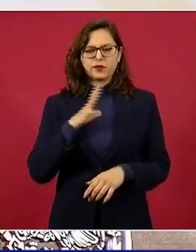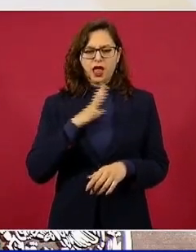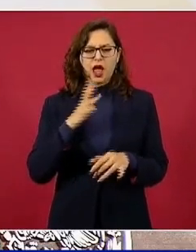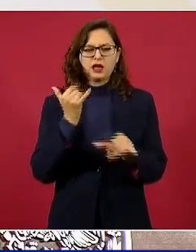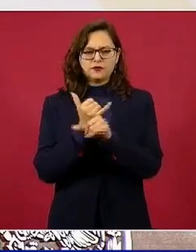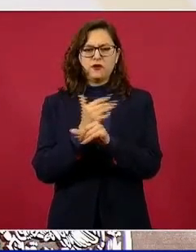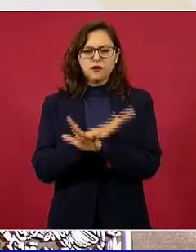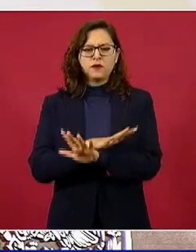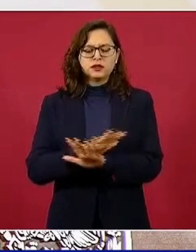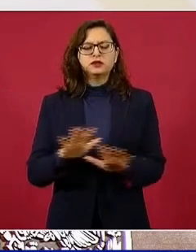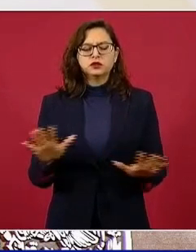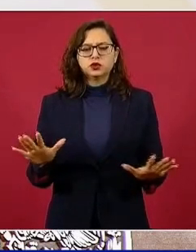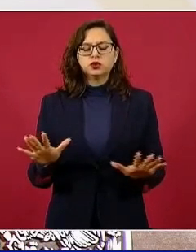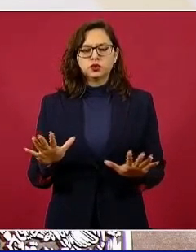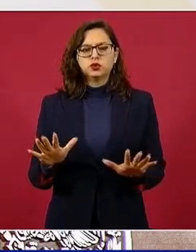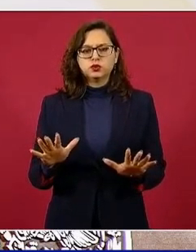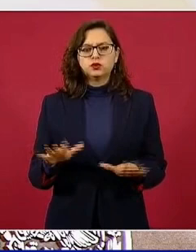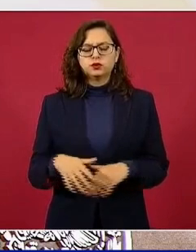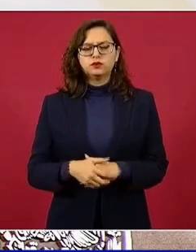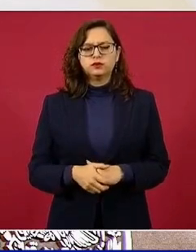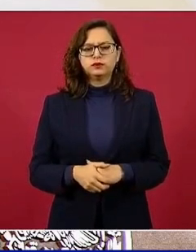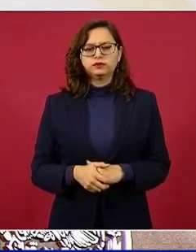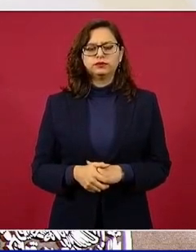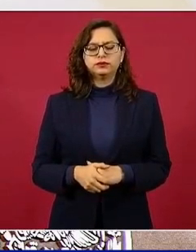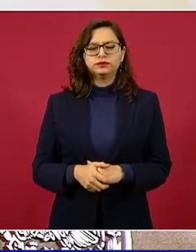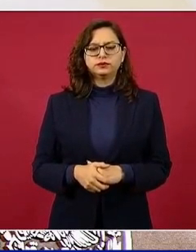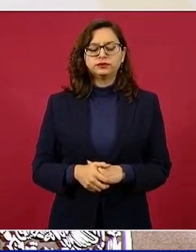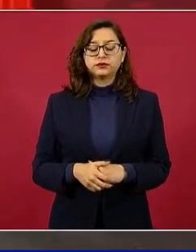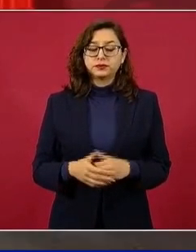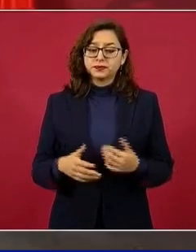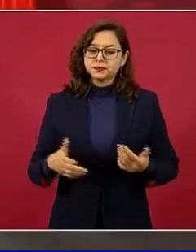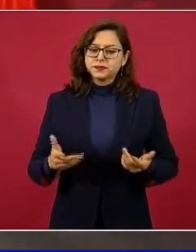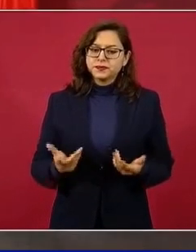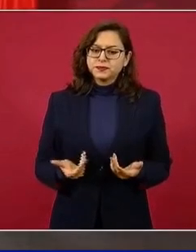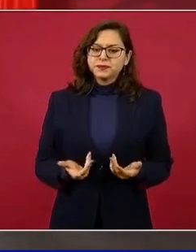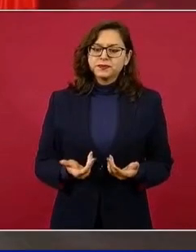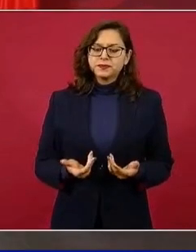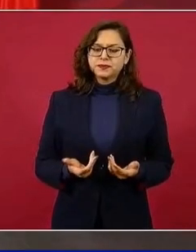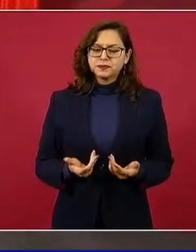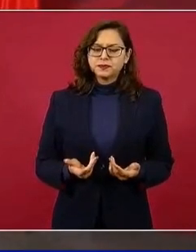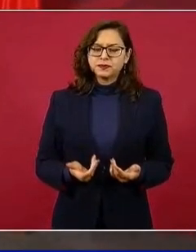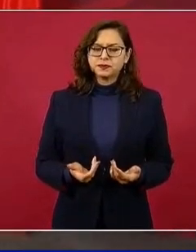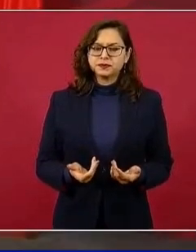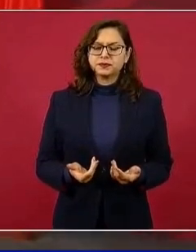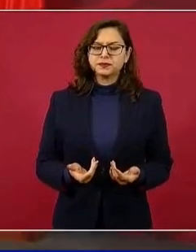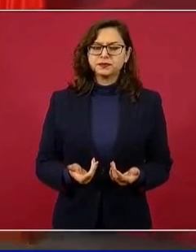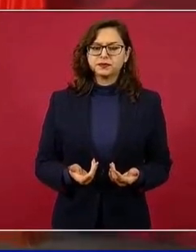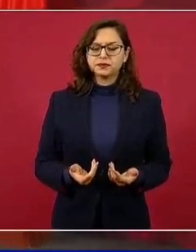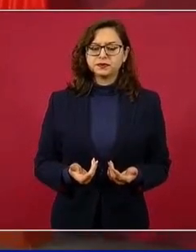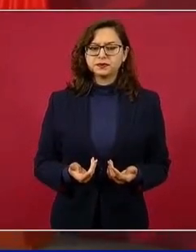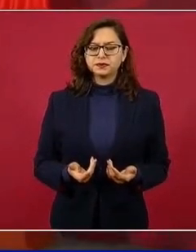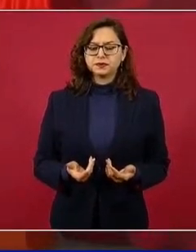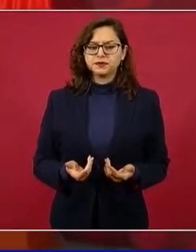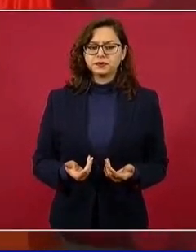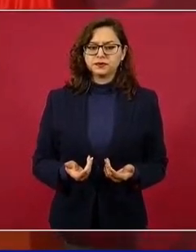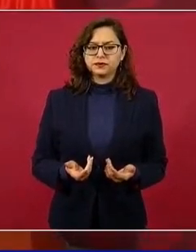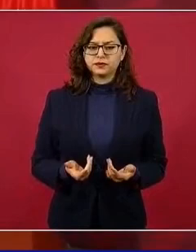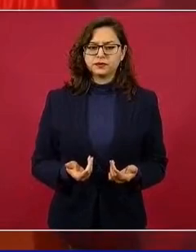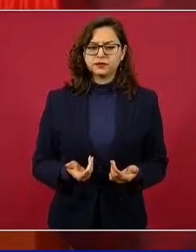ya van a pagar